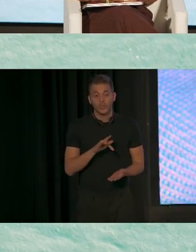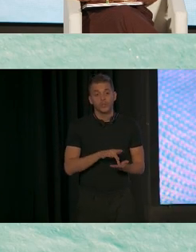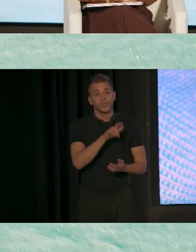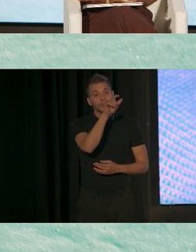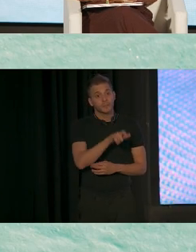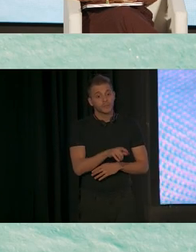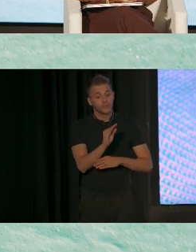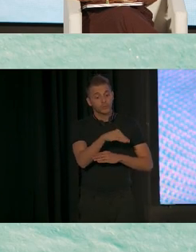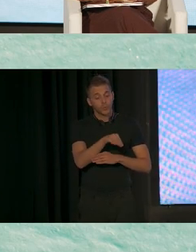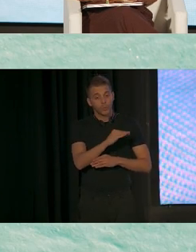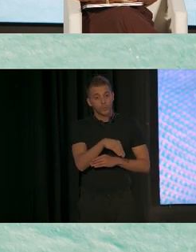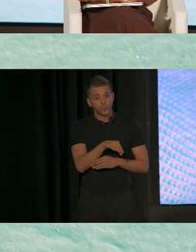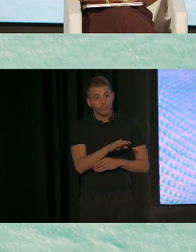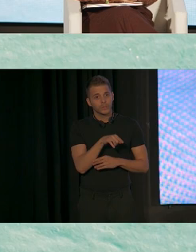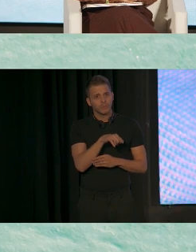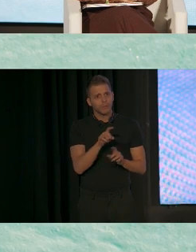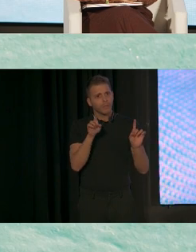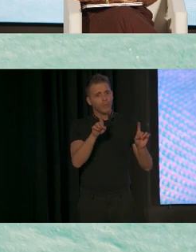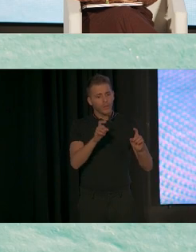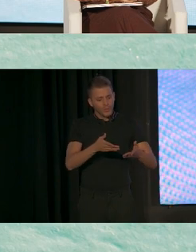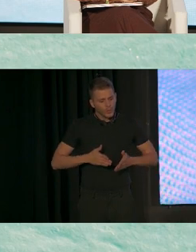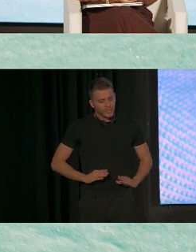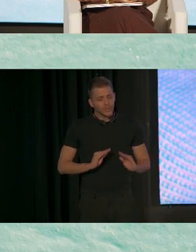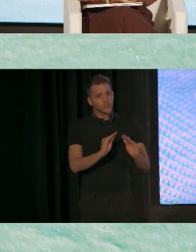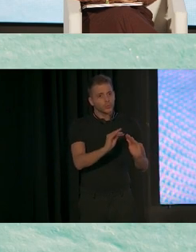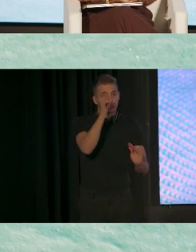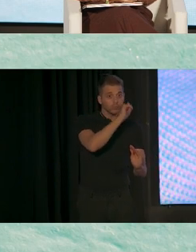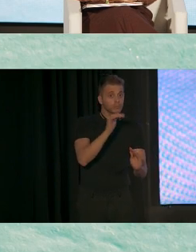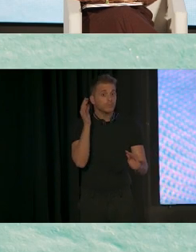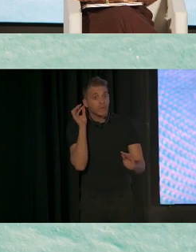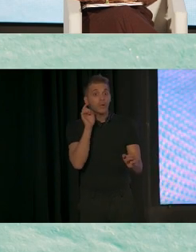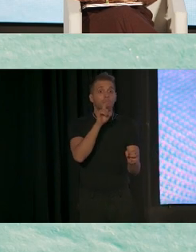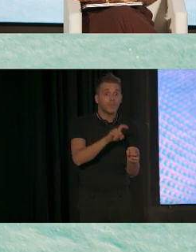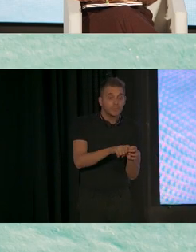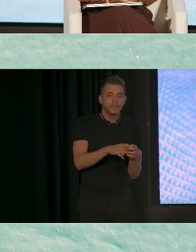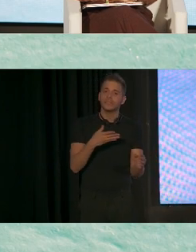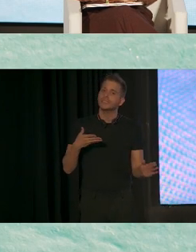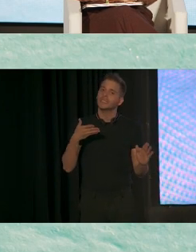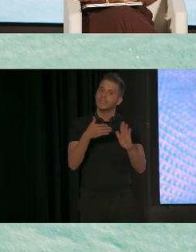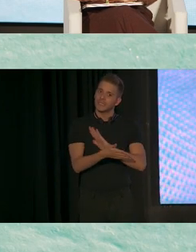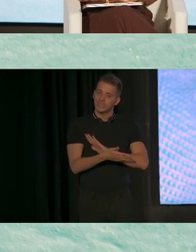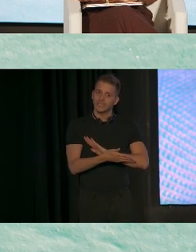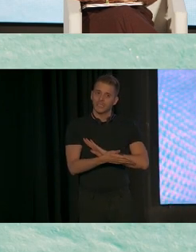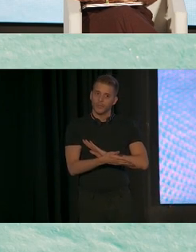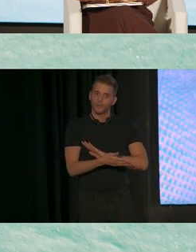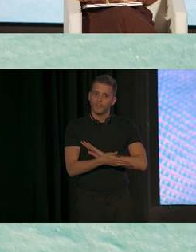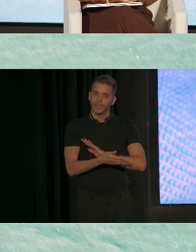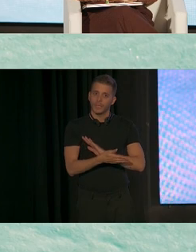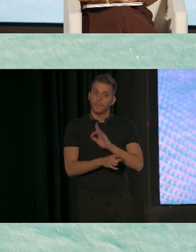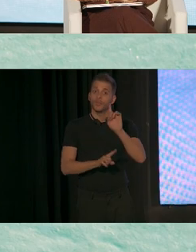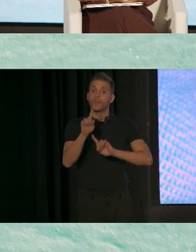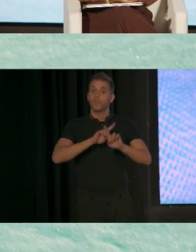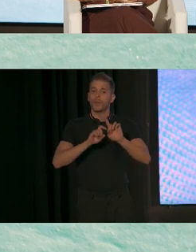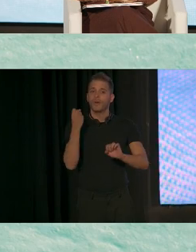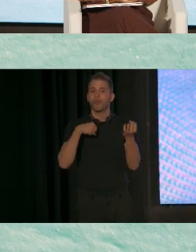participa en la educación de su hijo o hija, tiene menos probabilidades de tener problemas de